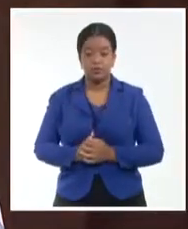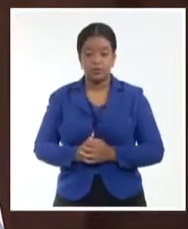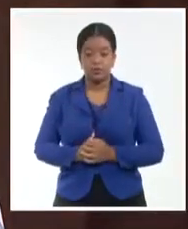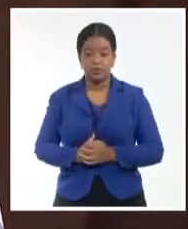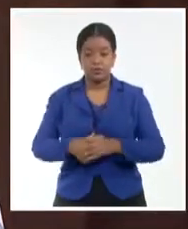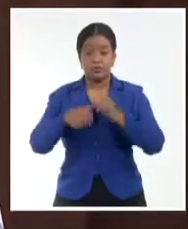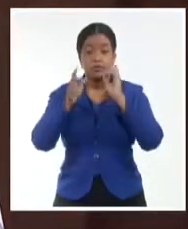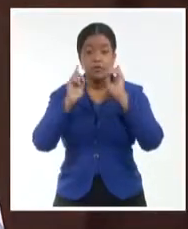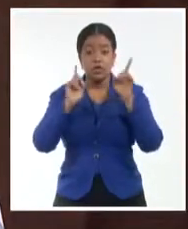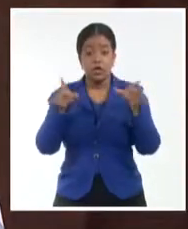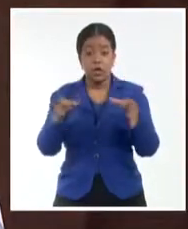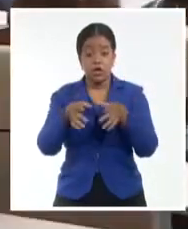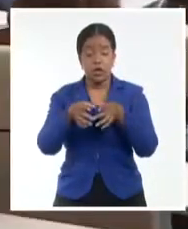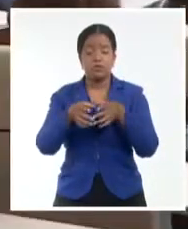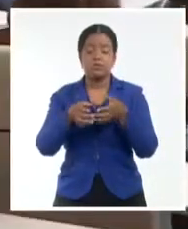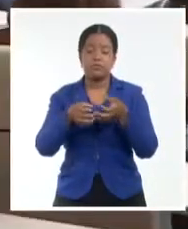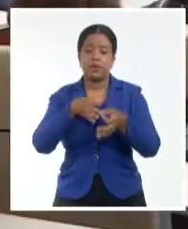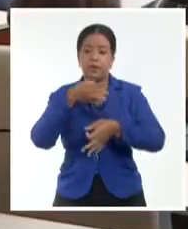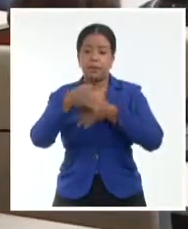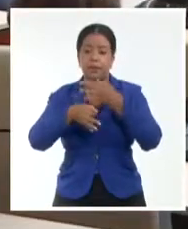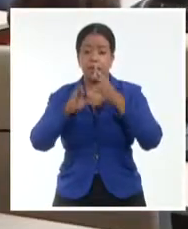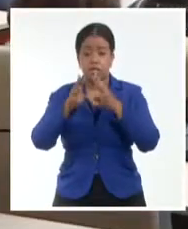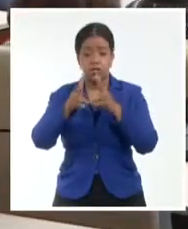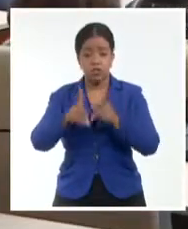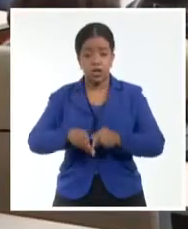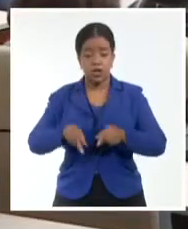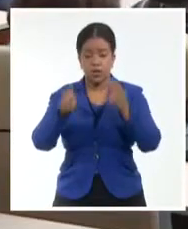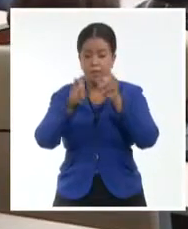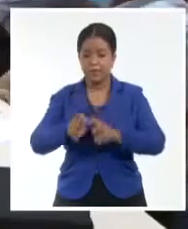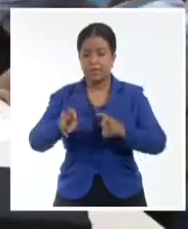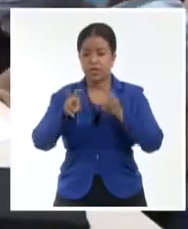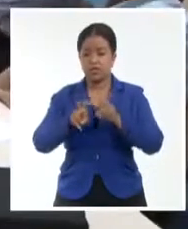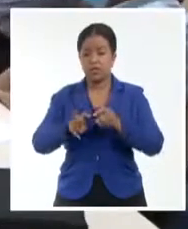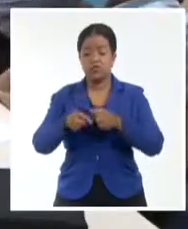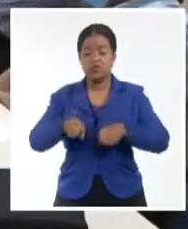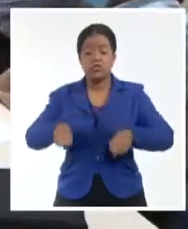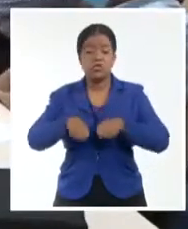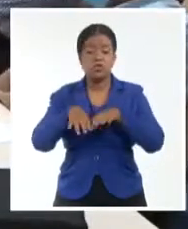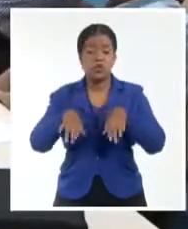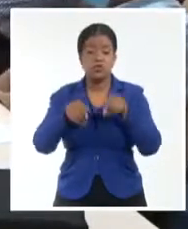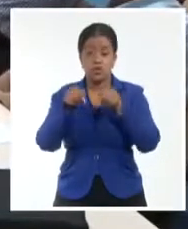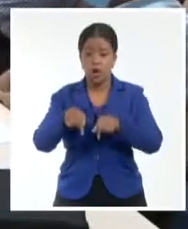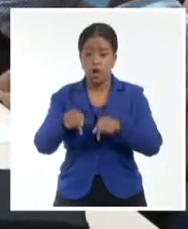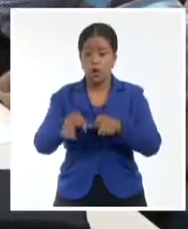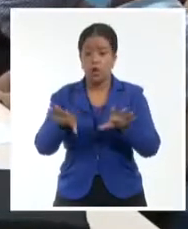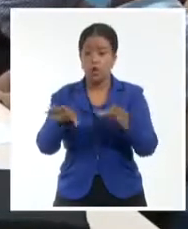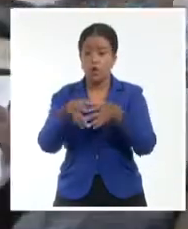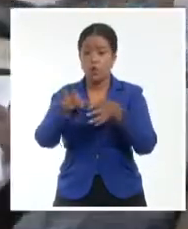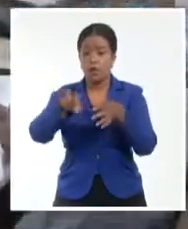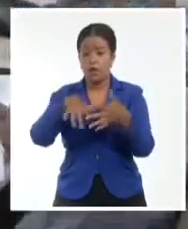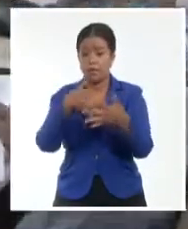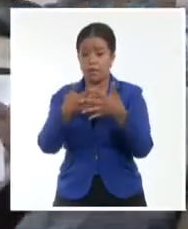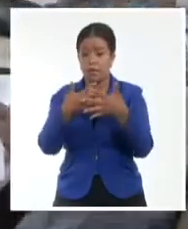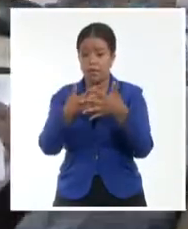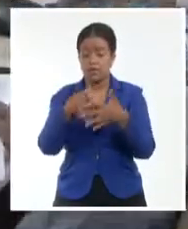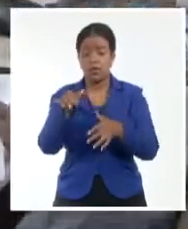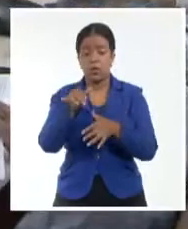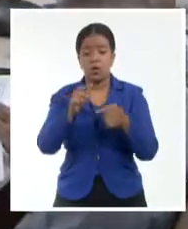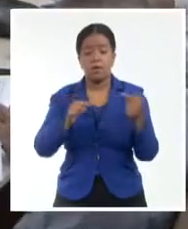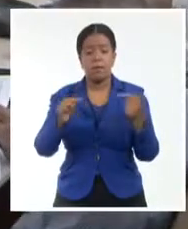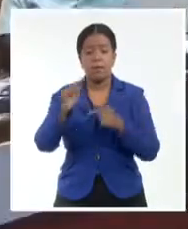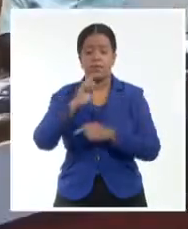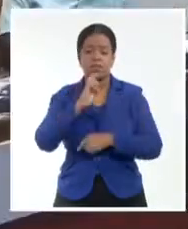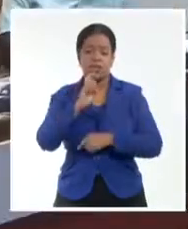presentaron los resultados de una investigación que permitió conocer la situación actual de un grupo de estas instituciones, así como de las principales